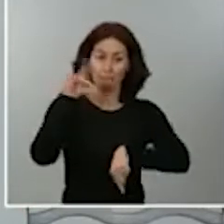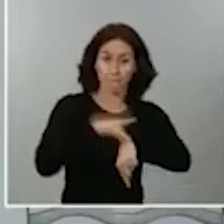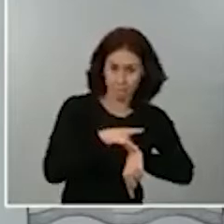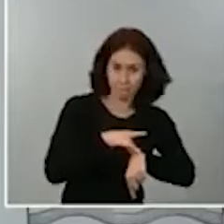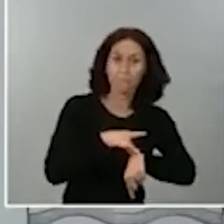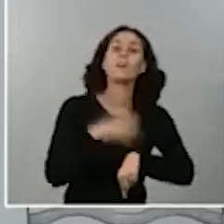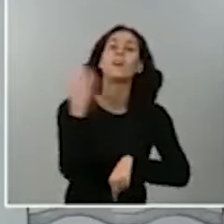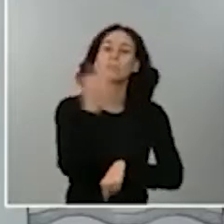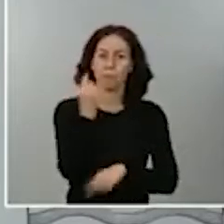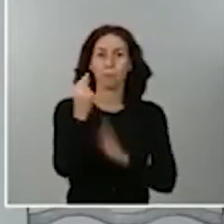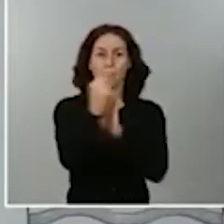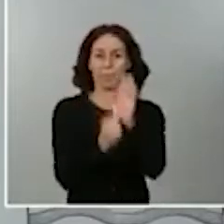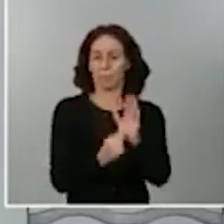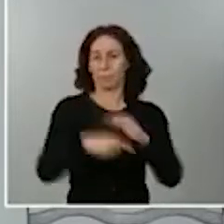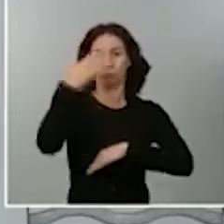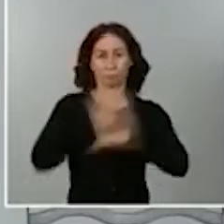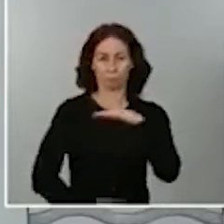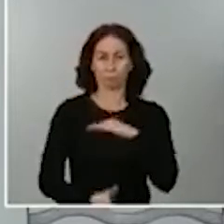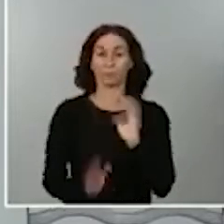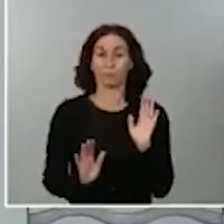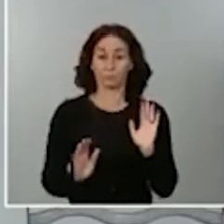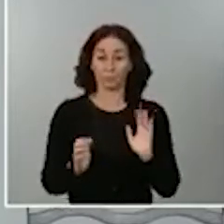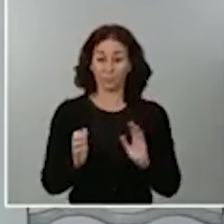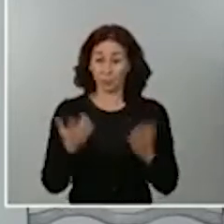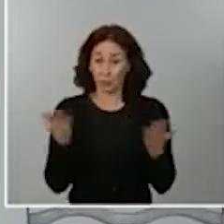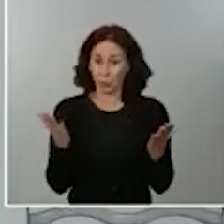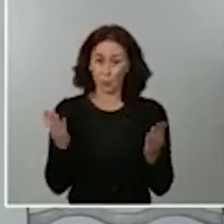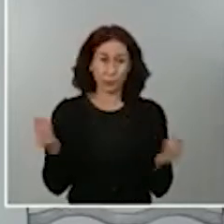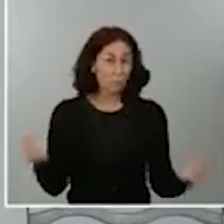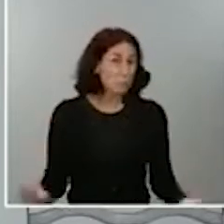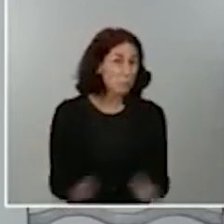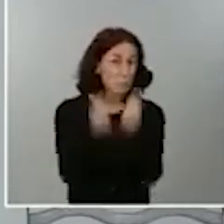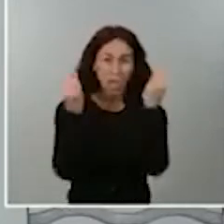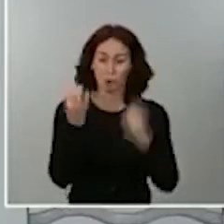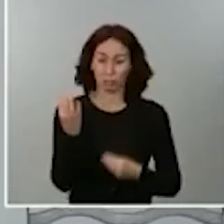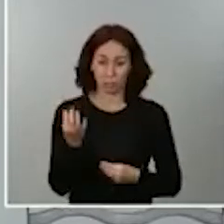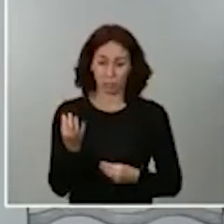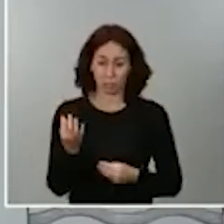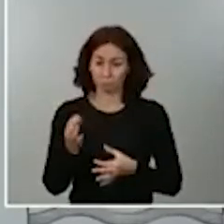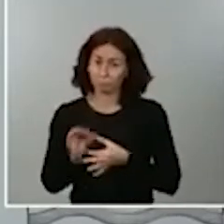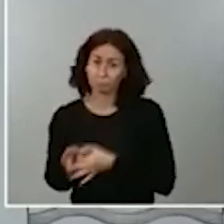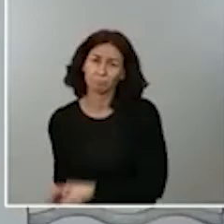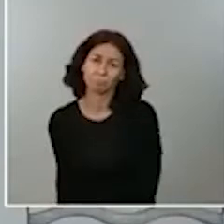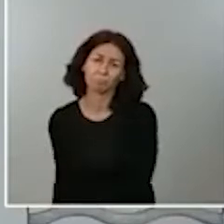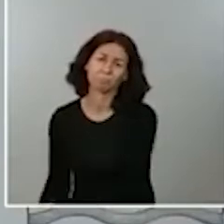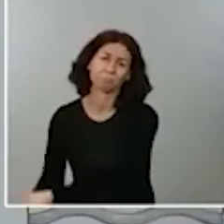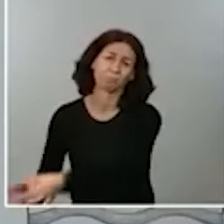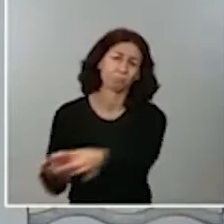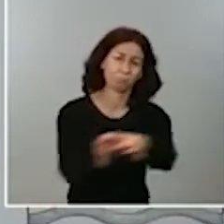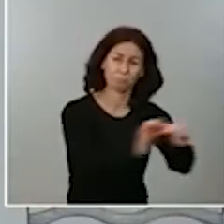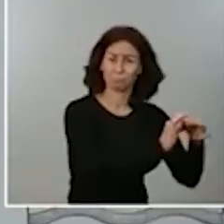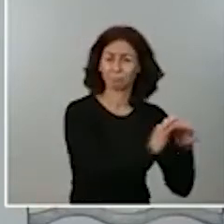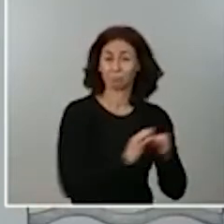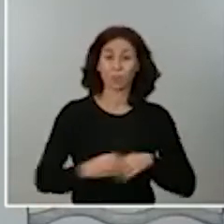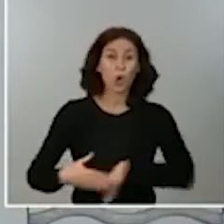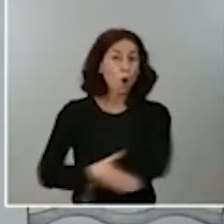Mejor si vamos todos unidos. Ojalá sea así. El gobierno no va a poner todo el empeño en que sea así. Pero no lo duden, el gobierno va a hacer lo que tenga que hacer para proteger la